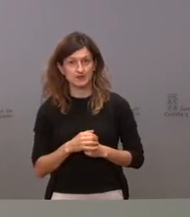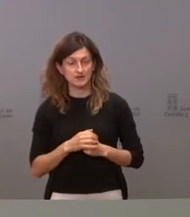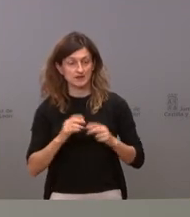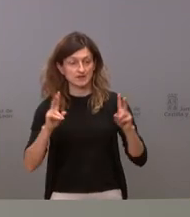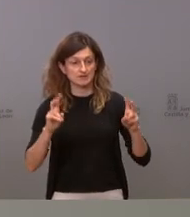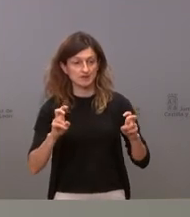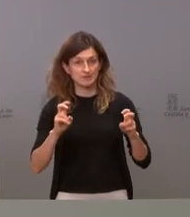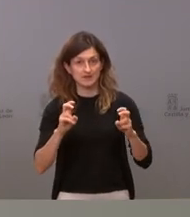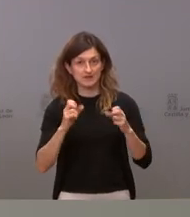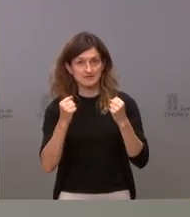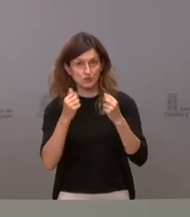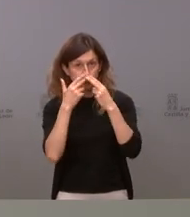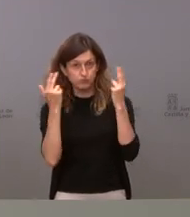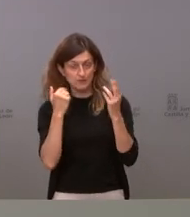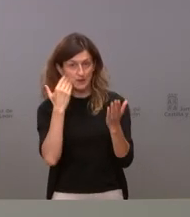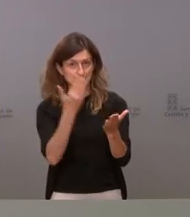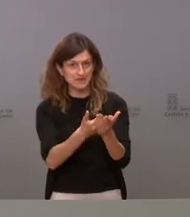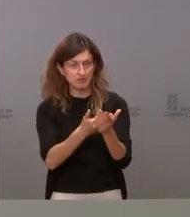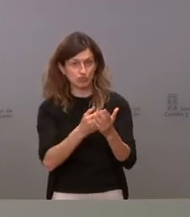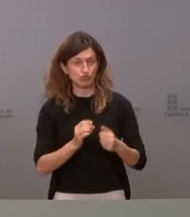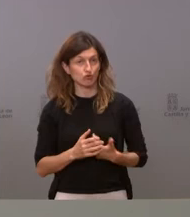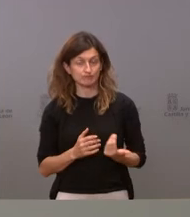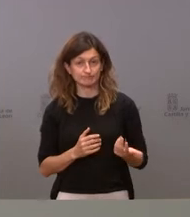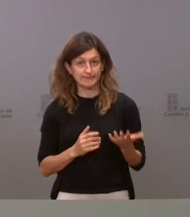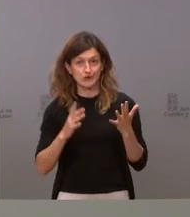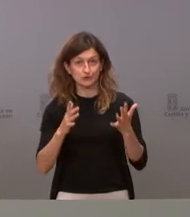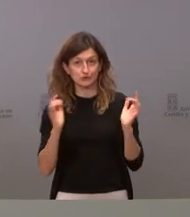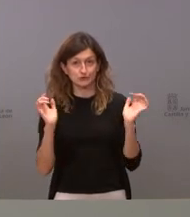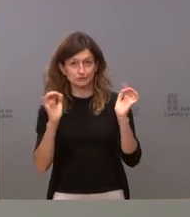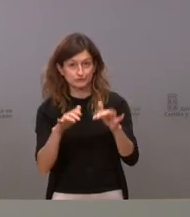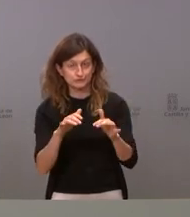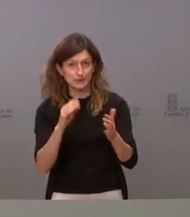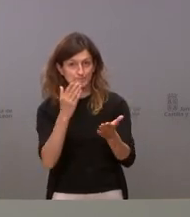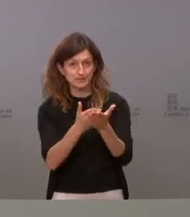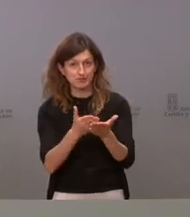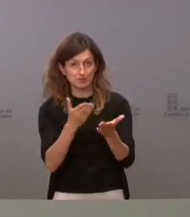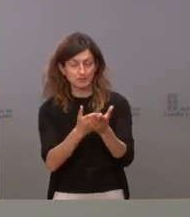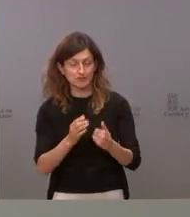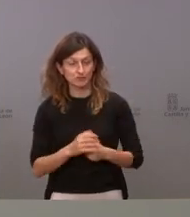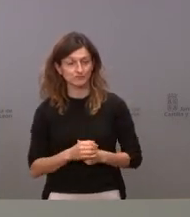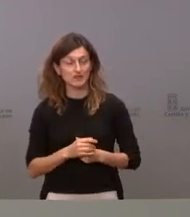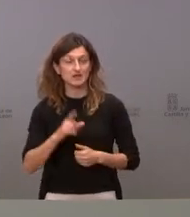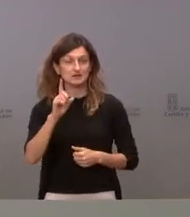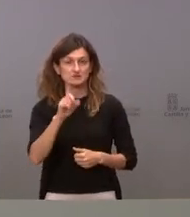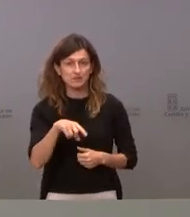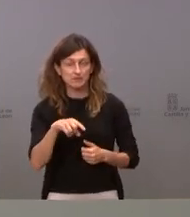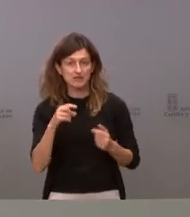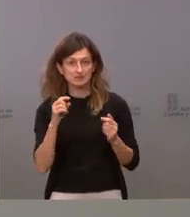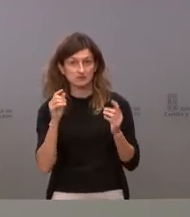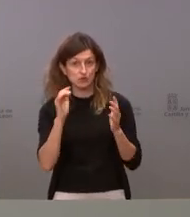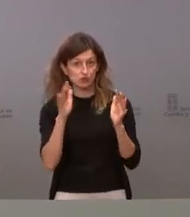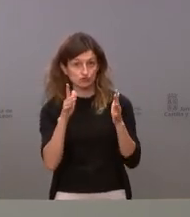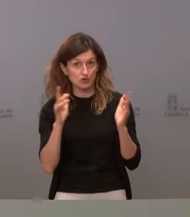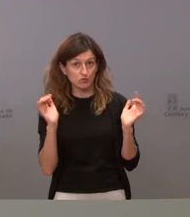de salud pública que la pido todos y cada uno en los consejos interterritoriales así como le pido en todos los consejos interterritoriales